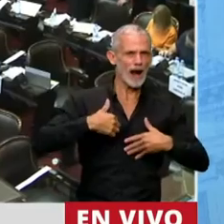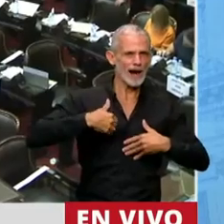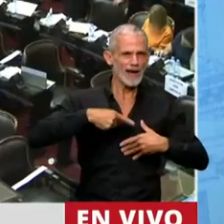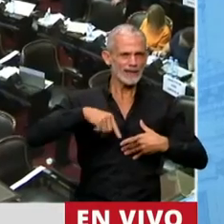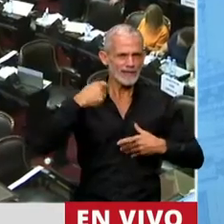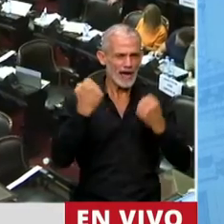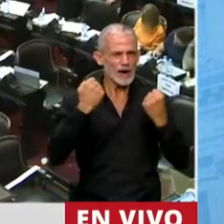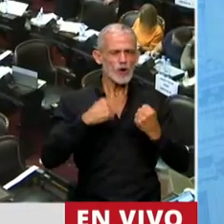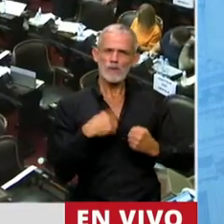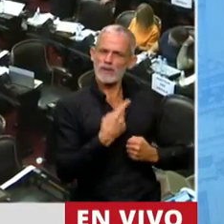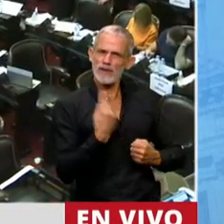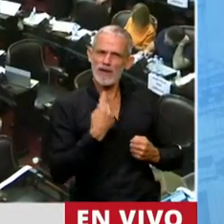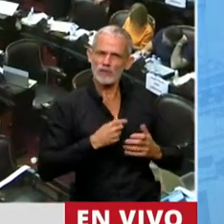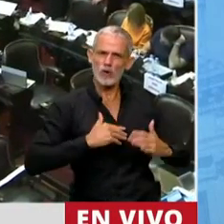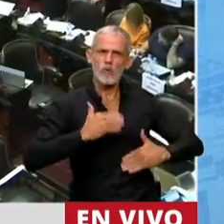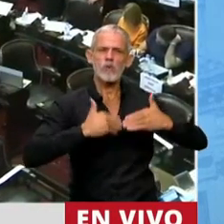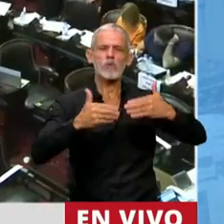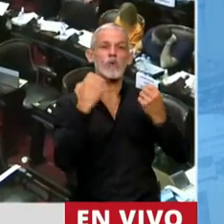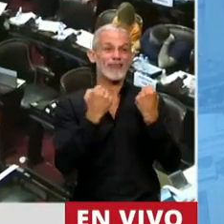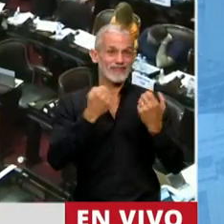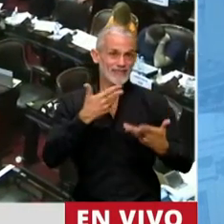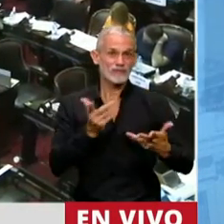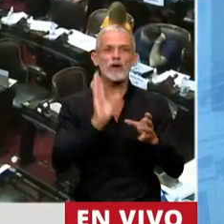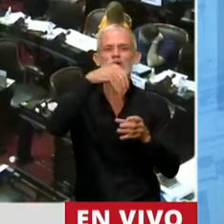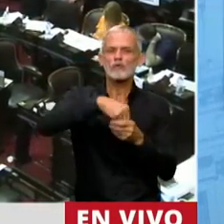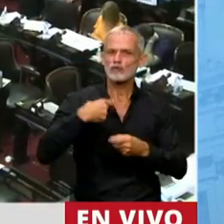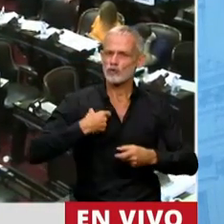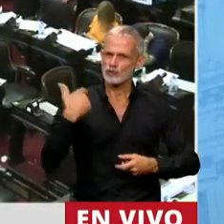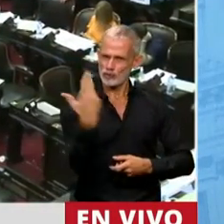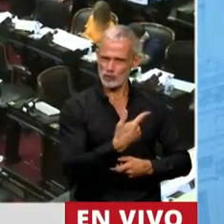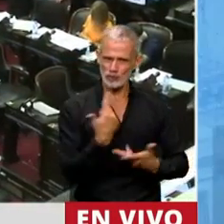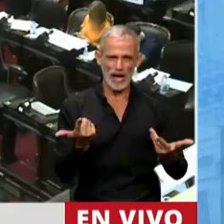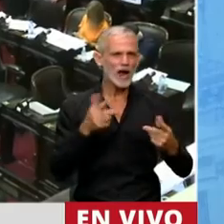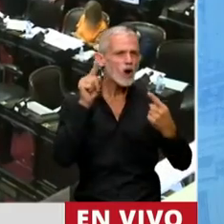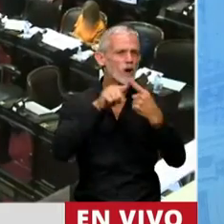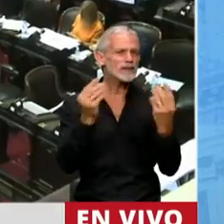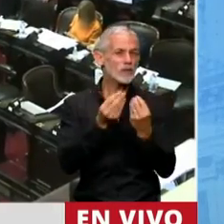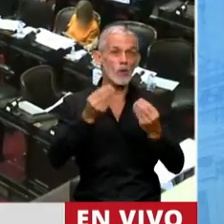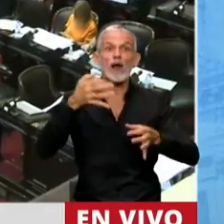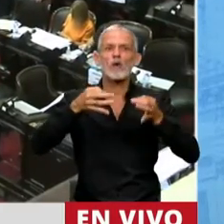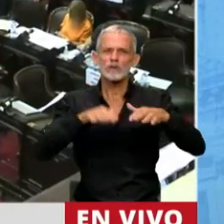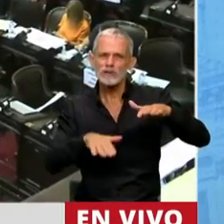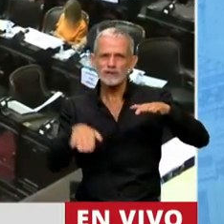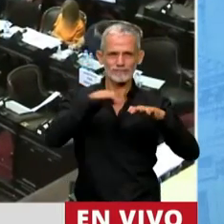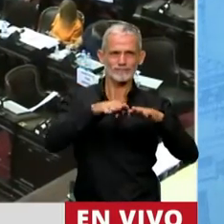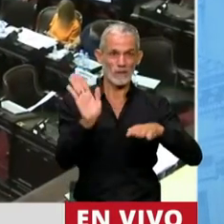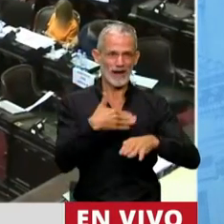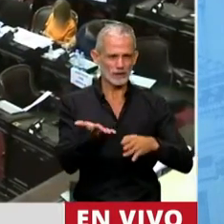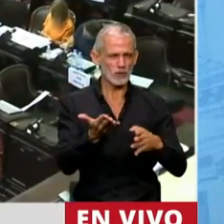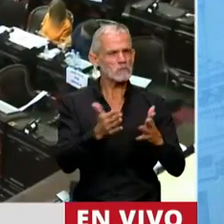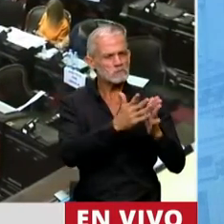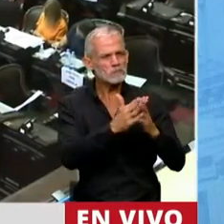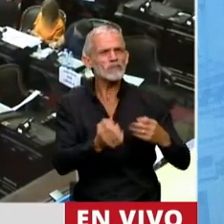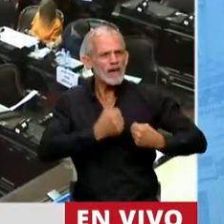y lograr el crecimiento con desarrollo y con inclusión social, apuntando también a la justicia social. Luego de